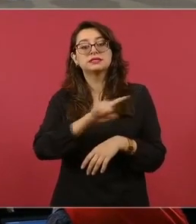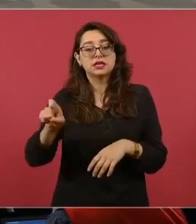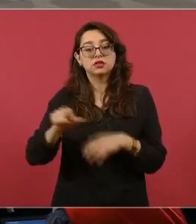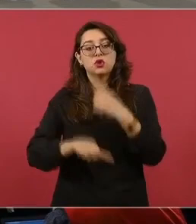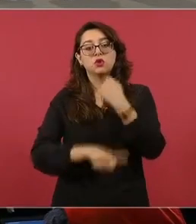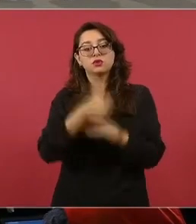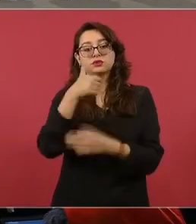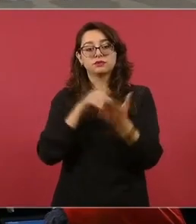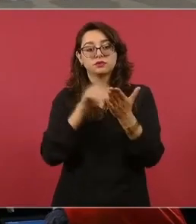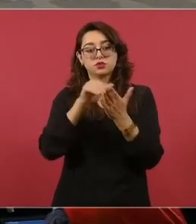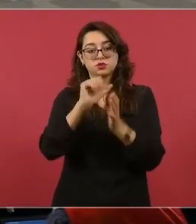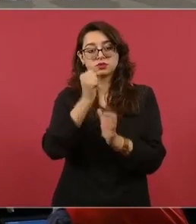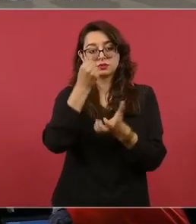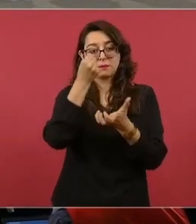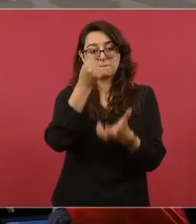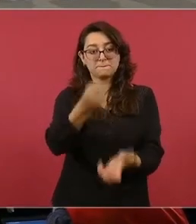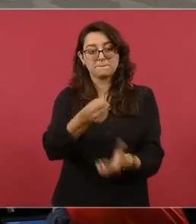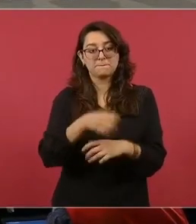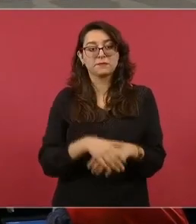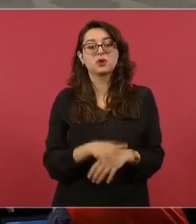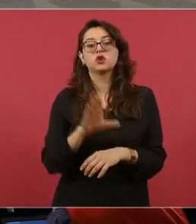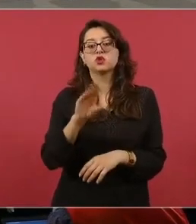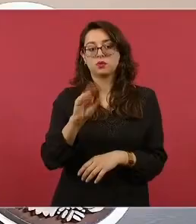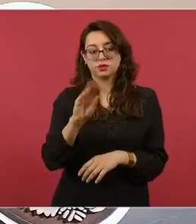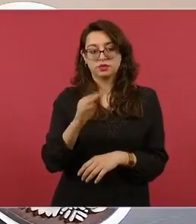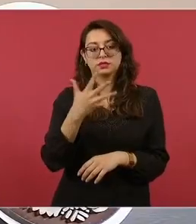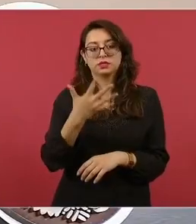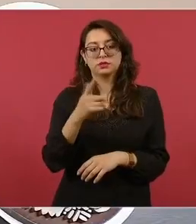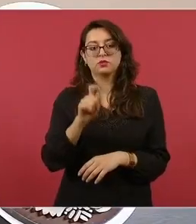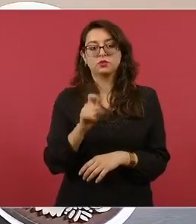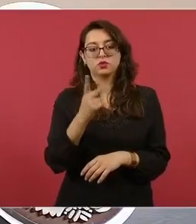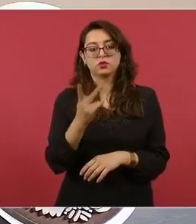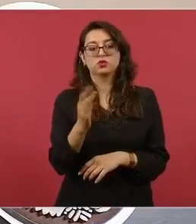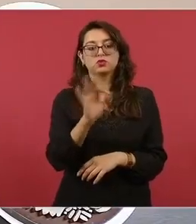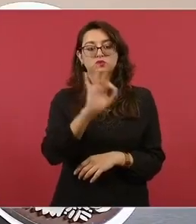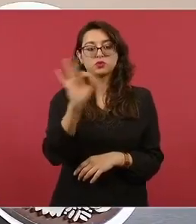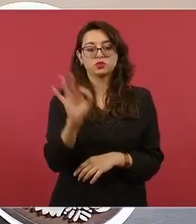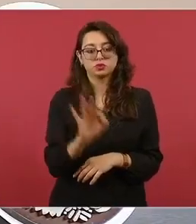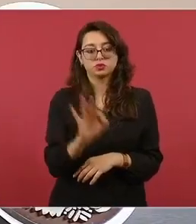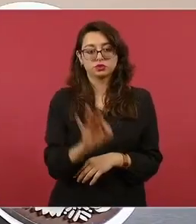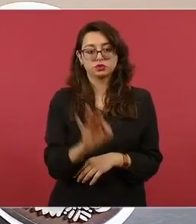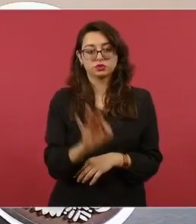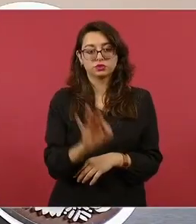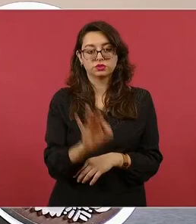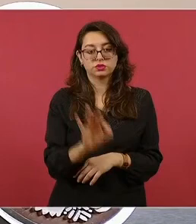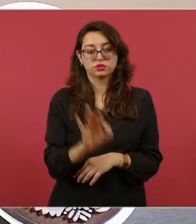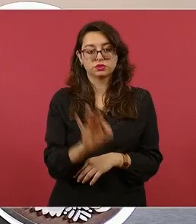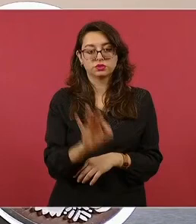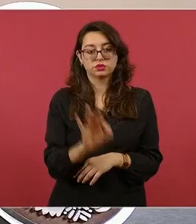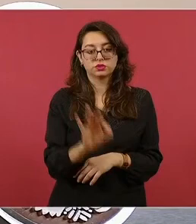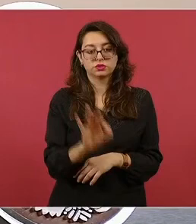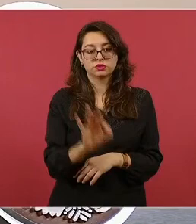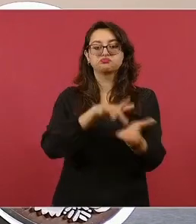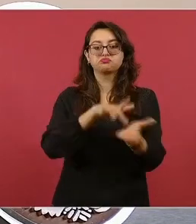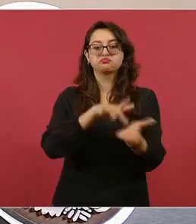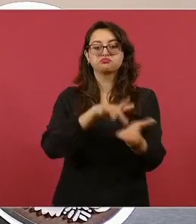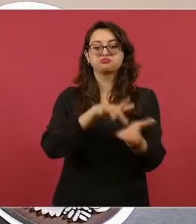pesos. Ya se ha identificado al 97.2 por ciento de las personas que serán